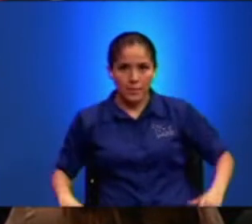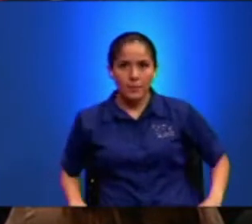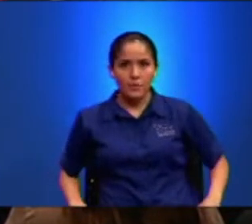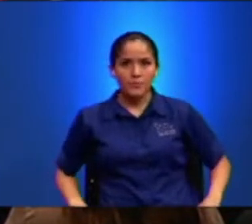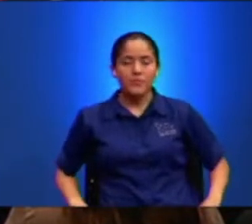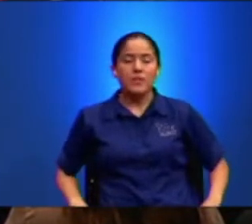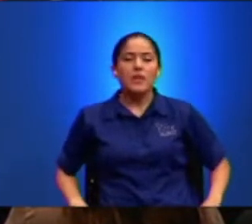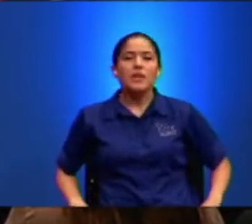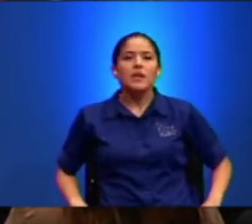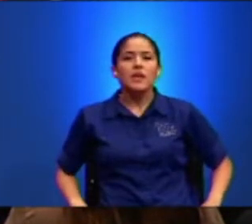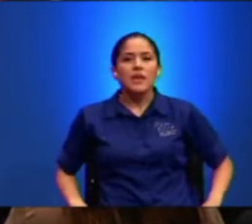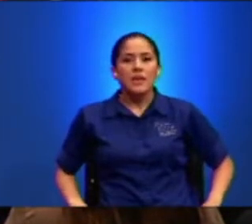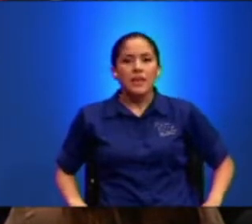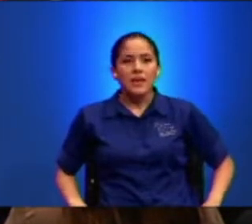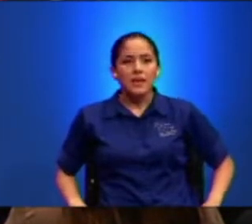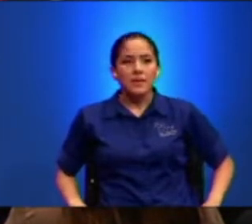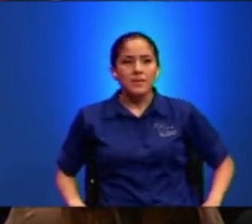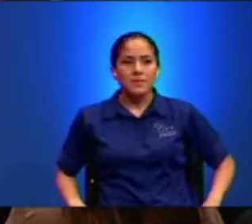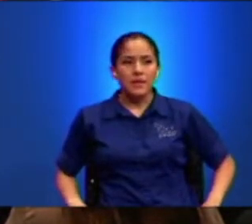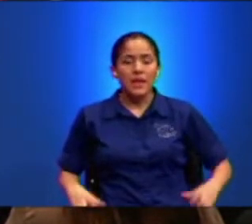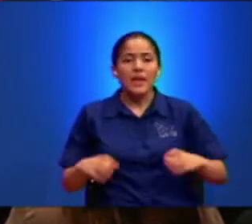Voy Es Cómo Es Posible